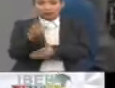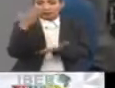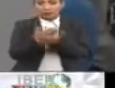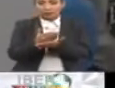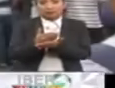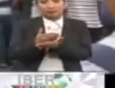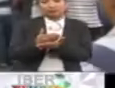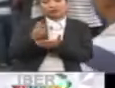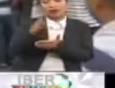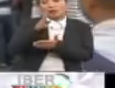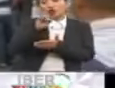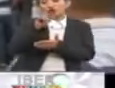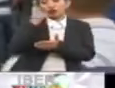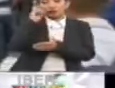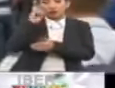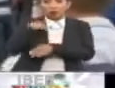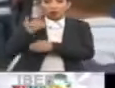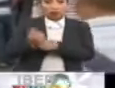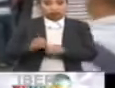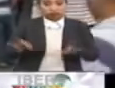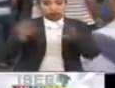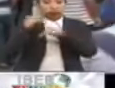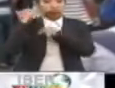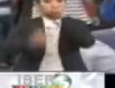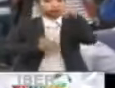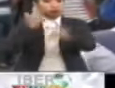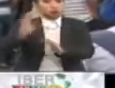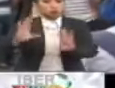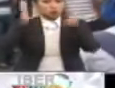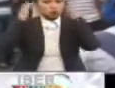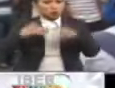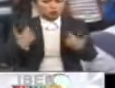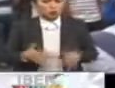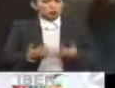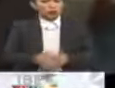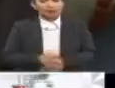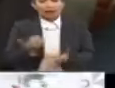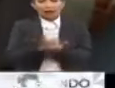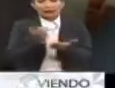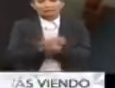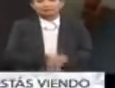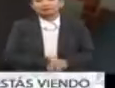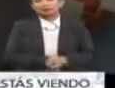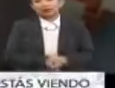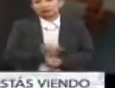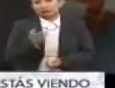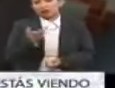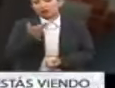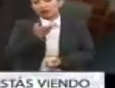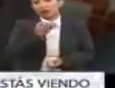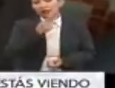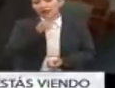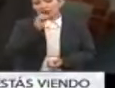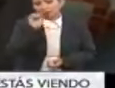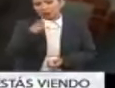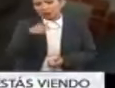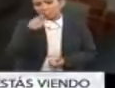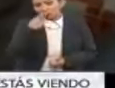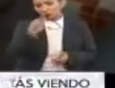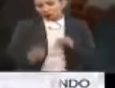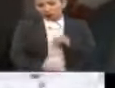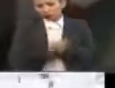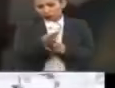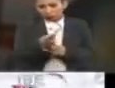Lujacán y Bolsonaro, que ahora mismo parece, pues, imparable. Pues así es, Heriberto. Yo, precisamente, en este sentido te